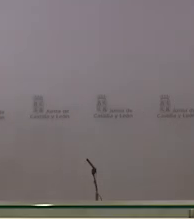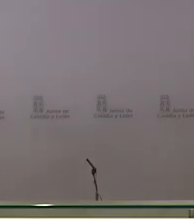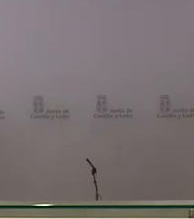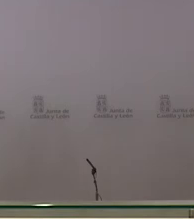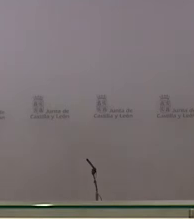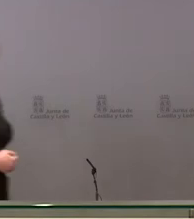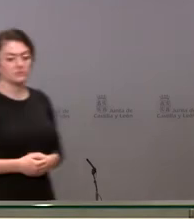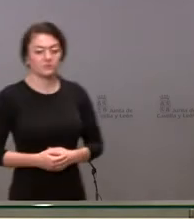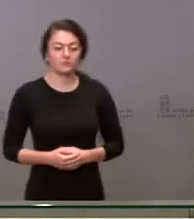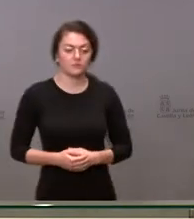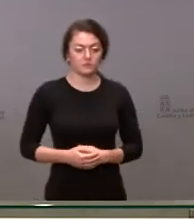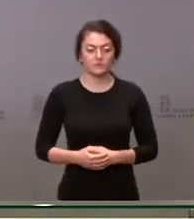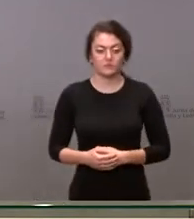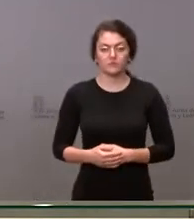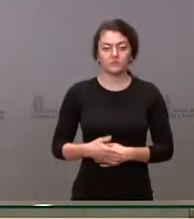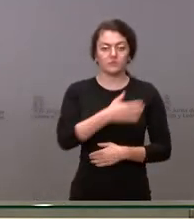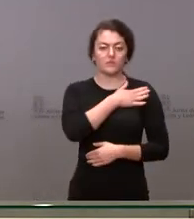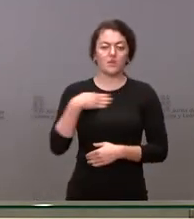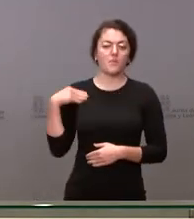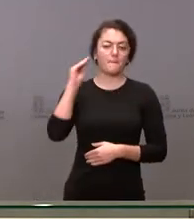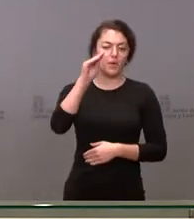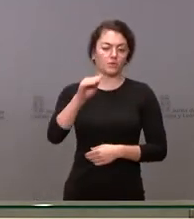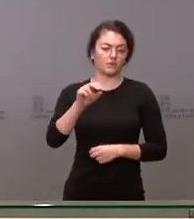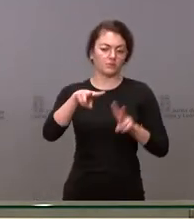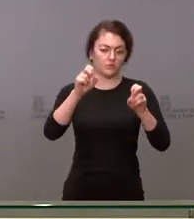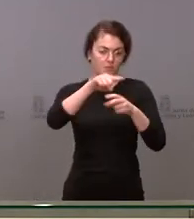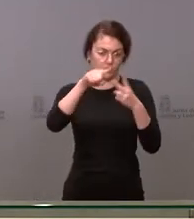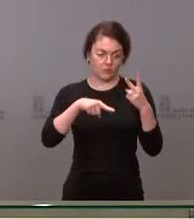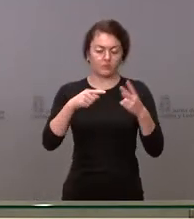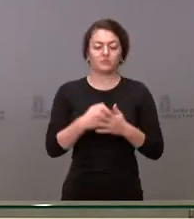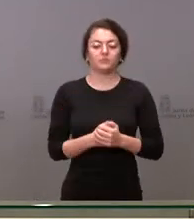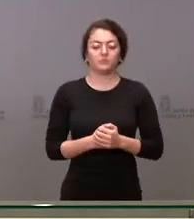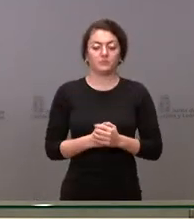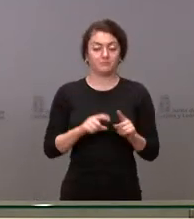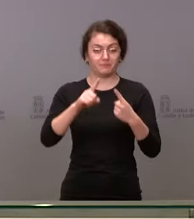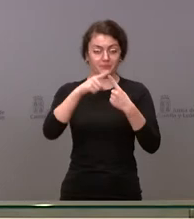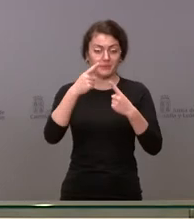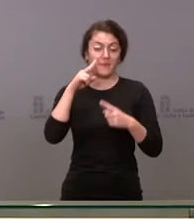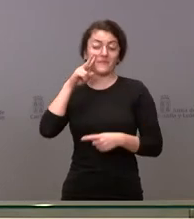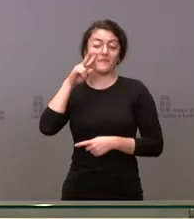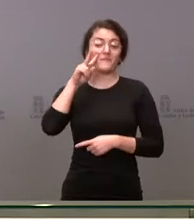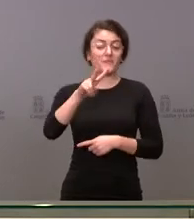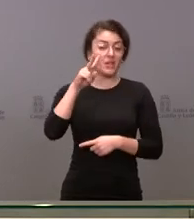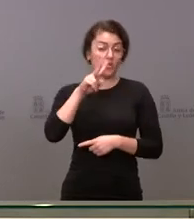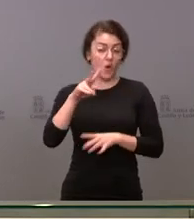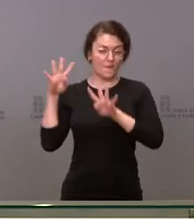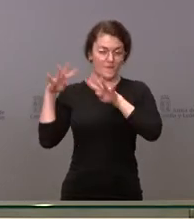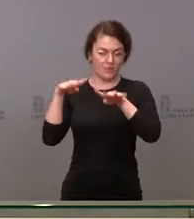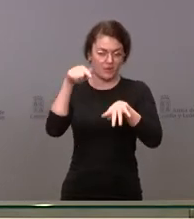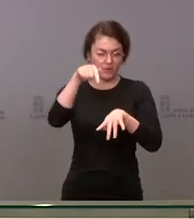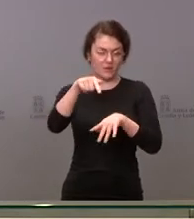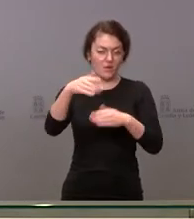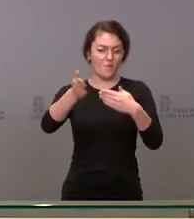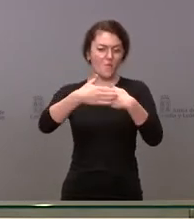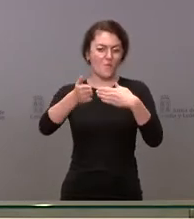Gostaría preguntarle sobre dos cuestiones. Una de ellas, hemos visto que hay una concentración de trabajadores a las puertas de la